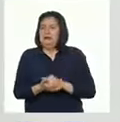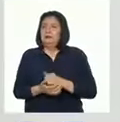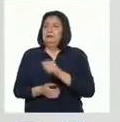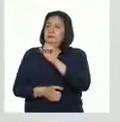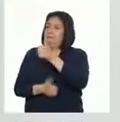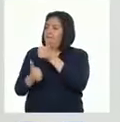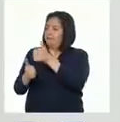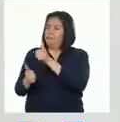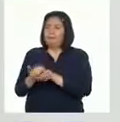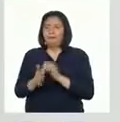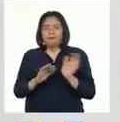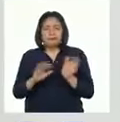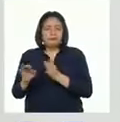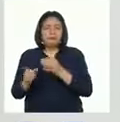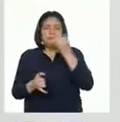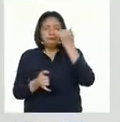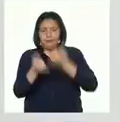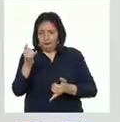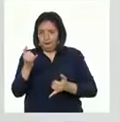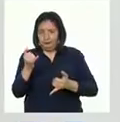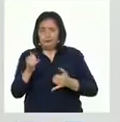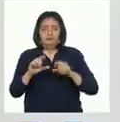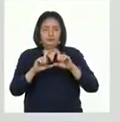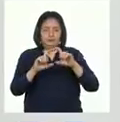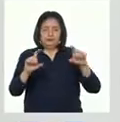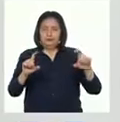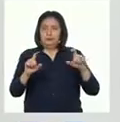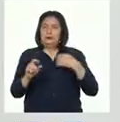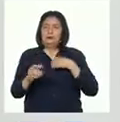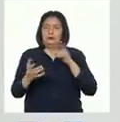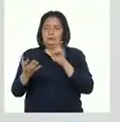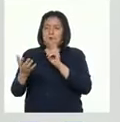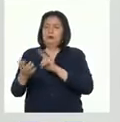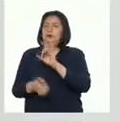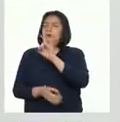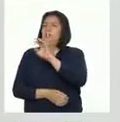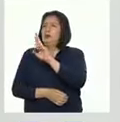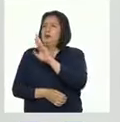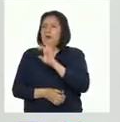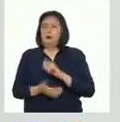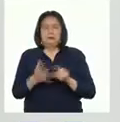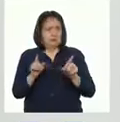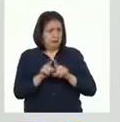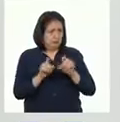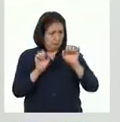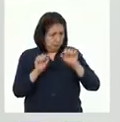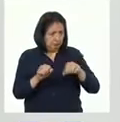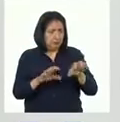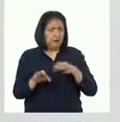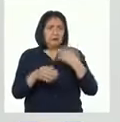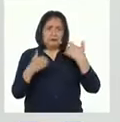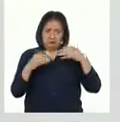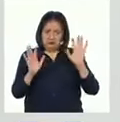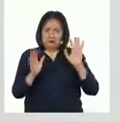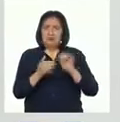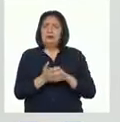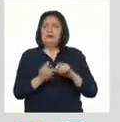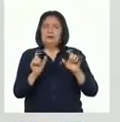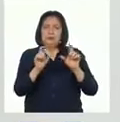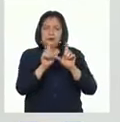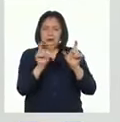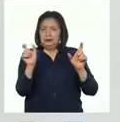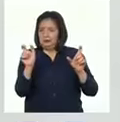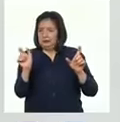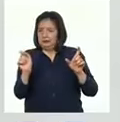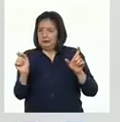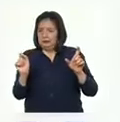Patti. Y ahora nos toca el último párrafo. Lo leerá Uriel, quien también ha realizado ya el parafraseo y